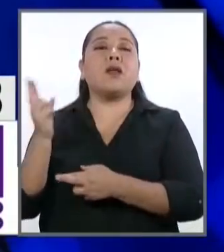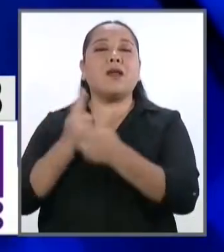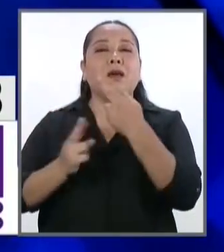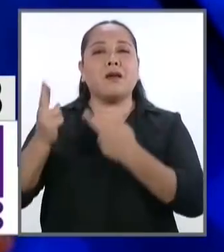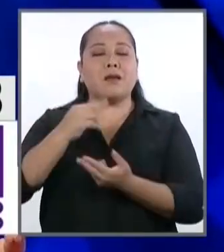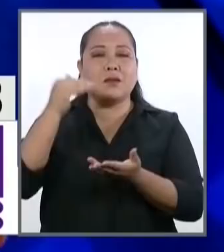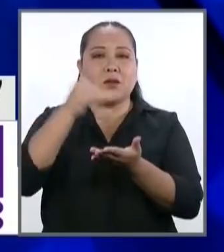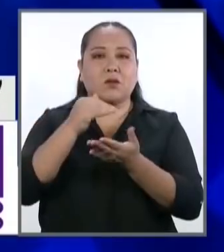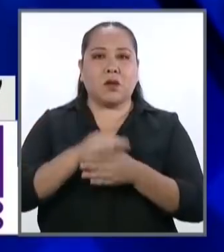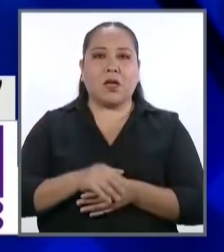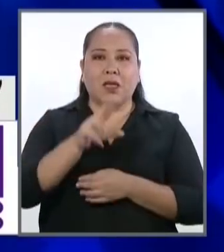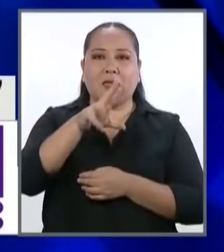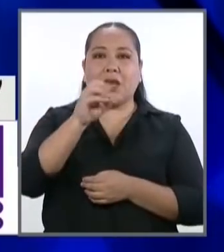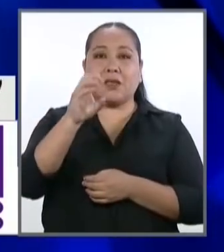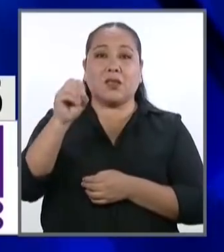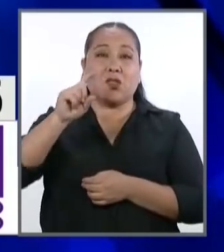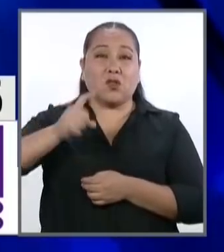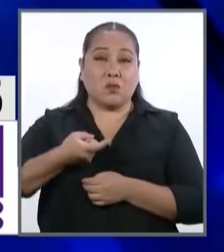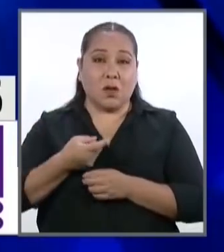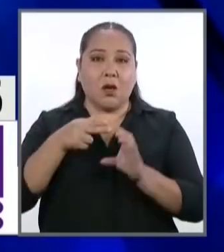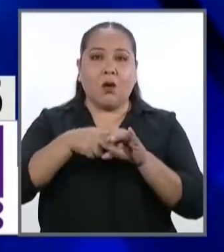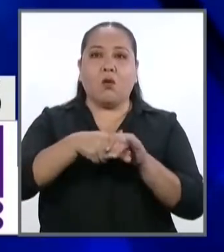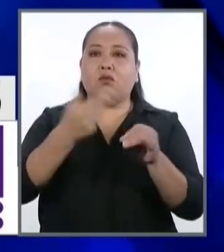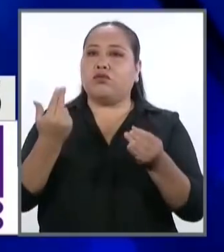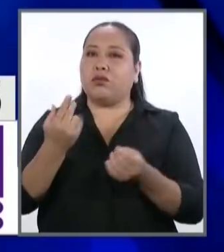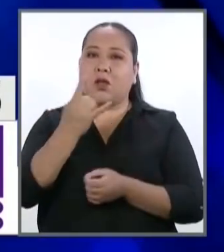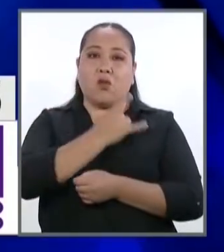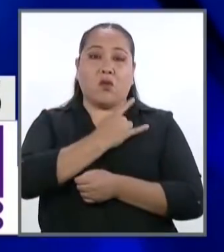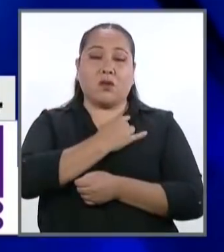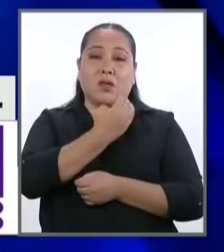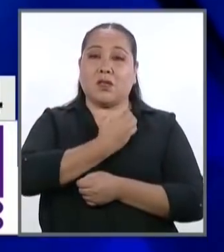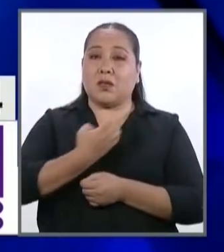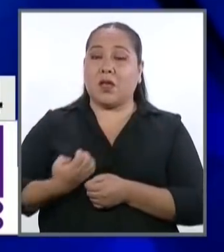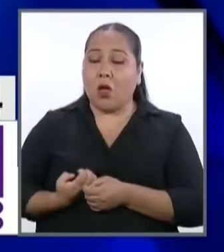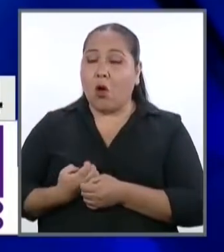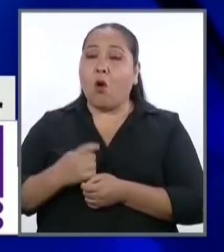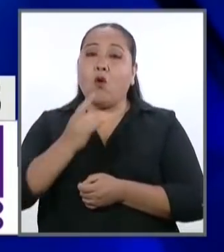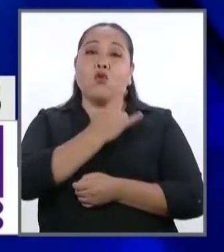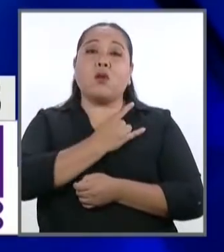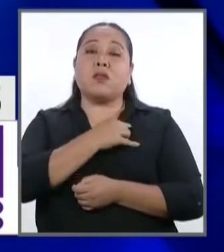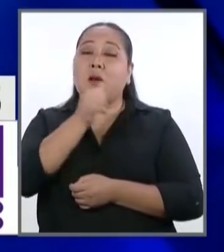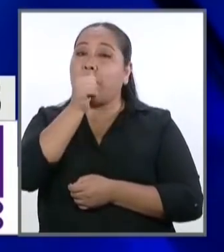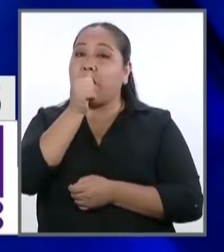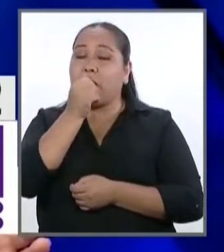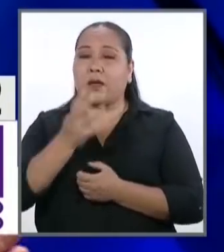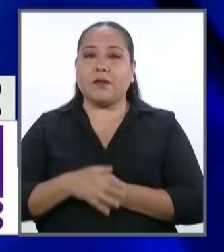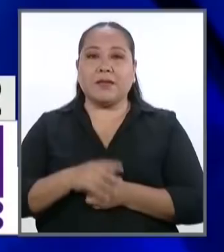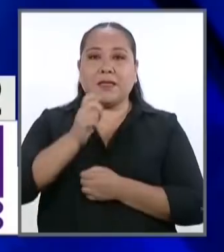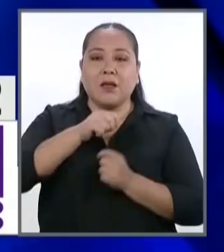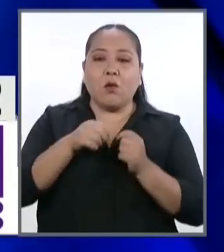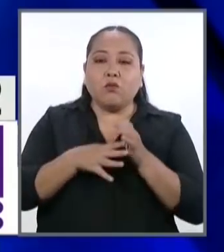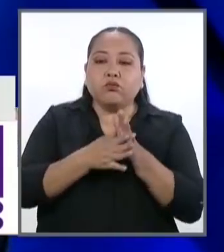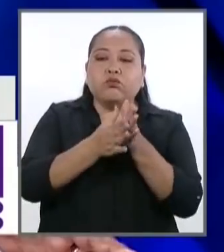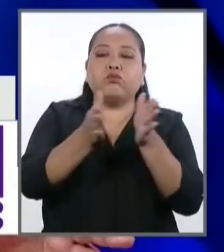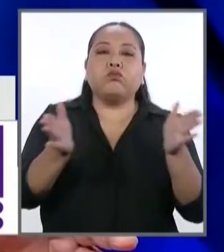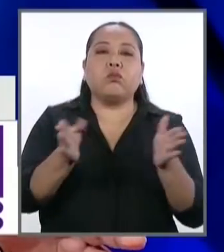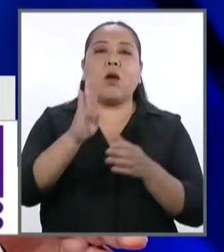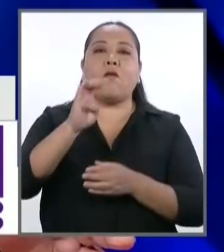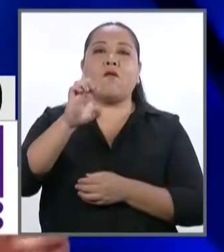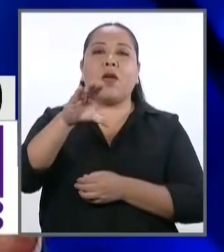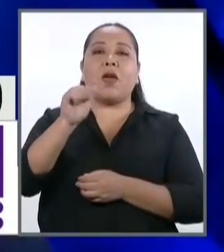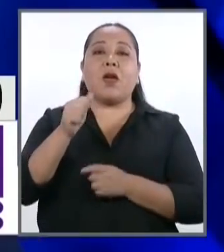estudiar. Hay 300.000 que lo han hecho de hacer en la universidad pública y privada. Por eso lo que vamos a hacer es expandir el programa Beca